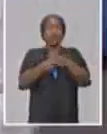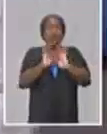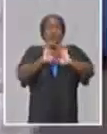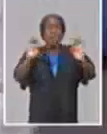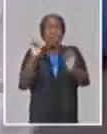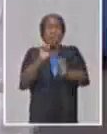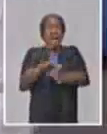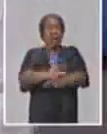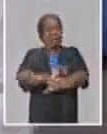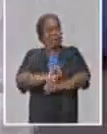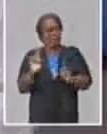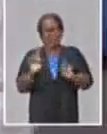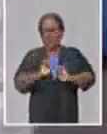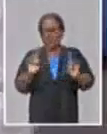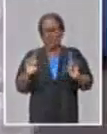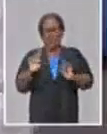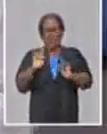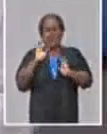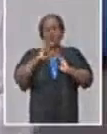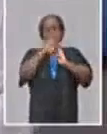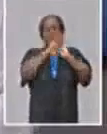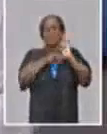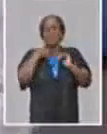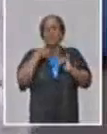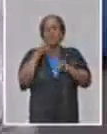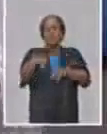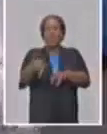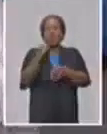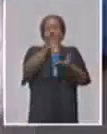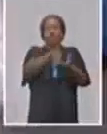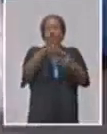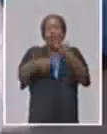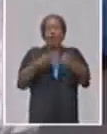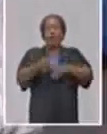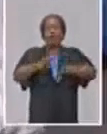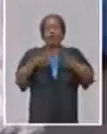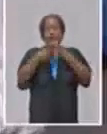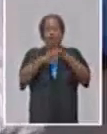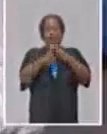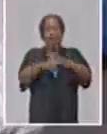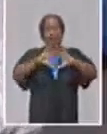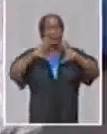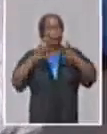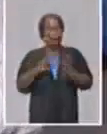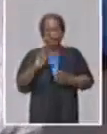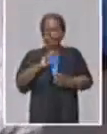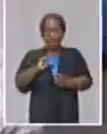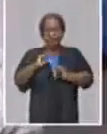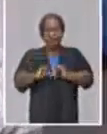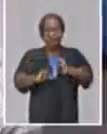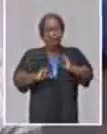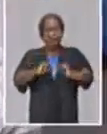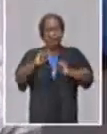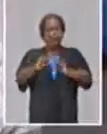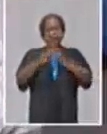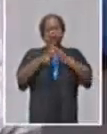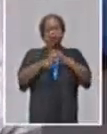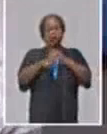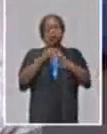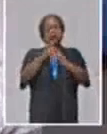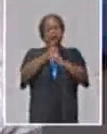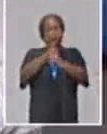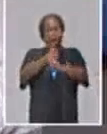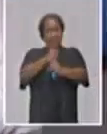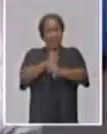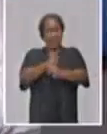una medida que uno diga hago esta y en automático resuelvo todo. Es un poquito de muchas cosas, ¿no? Que hay que trabajar en ese